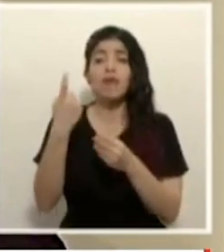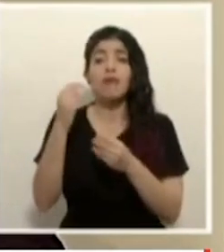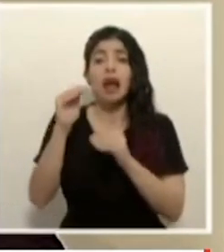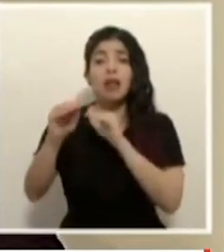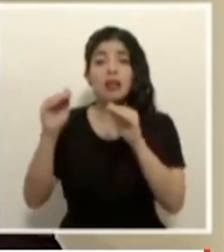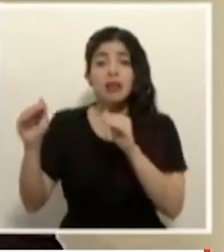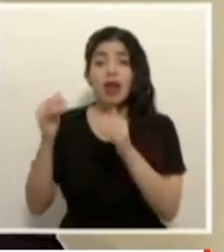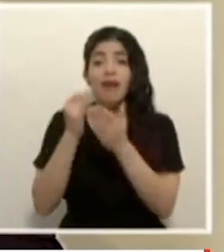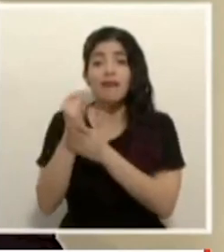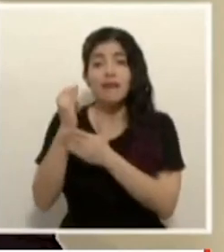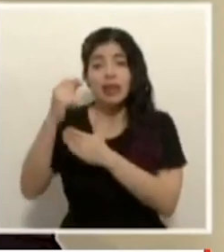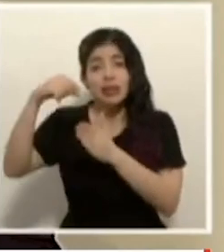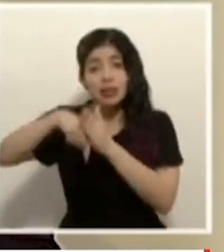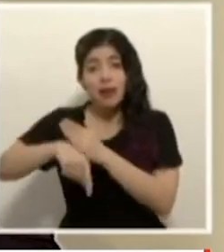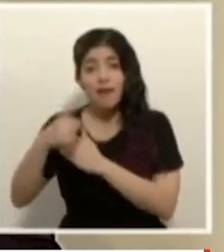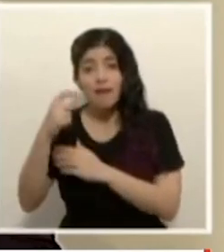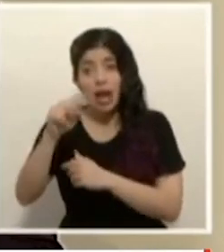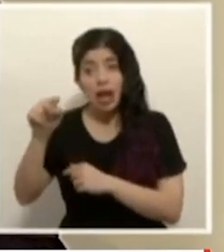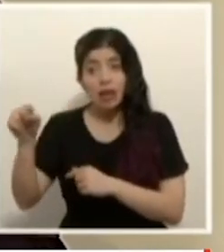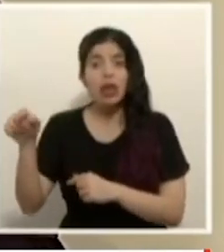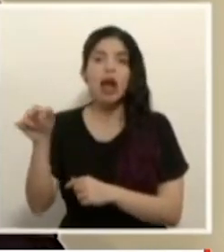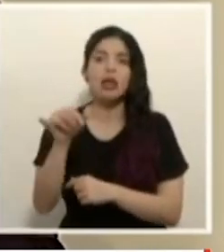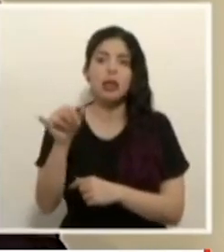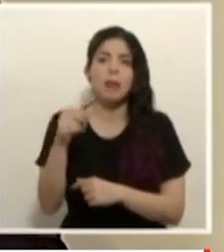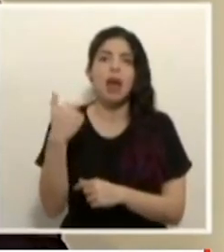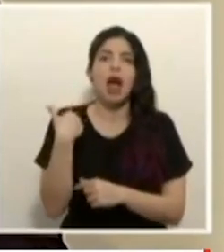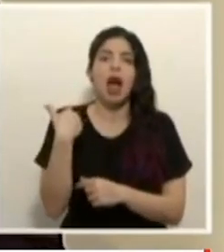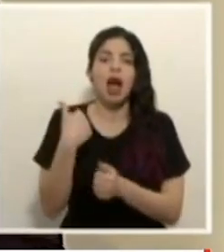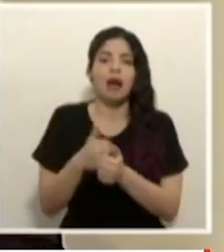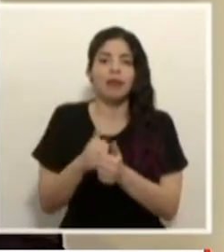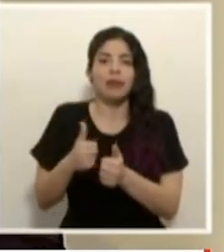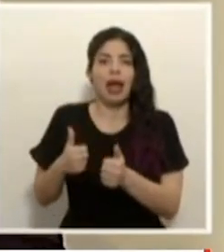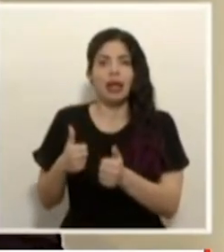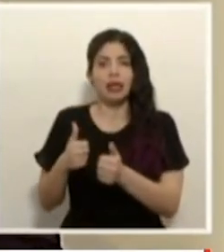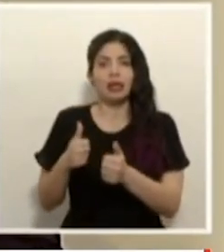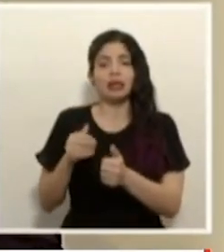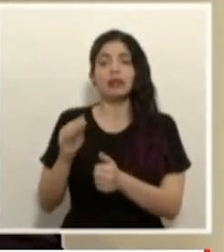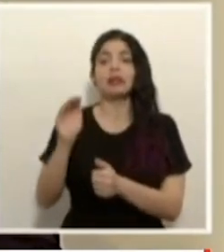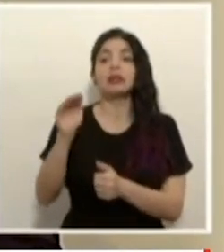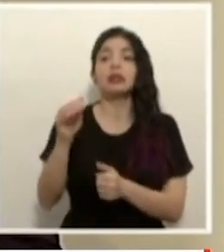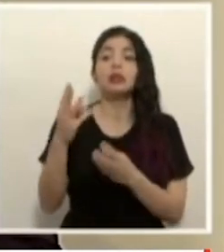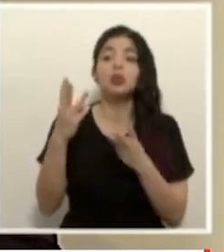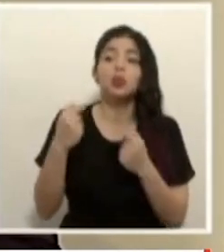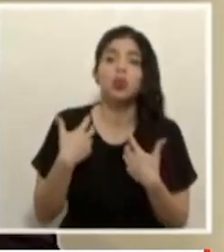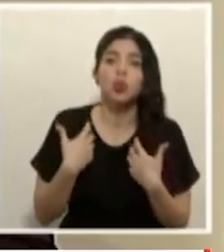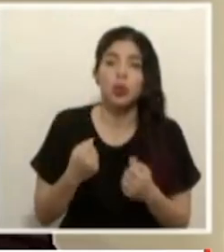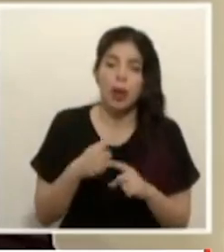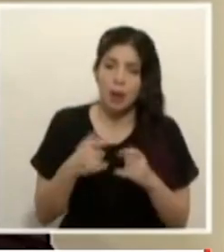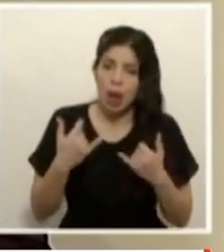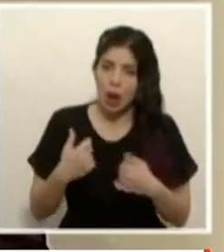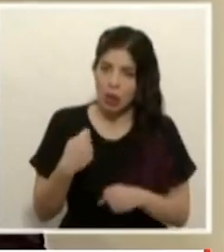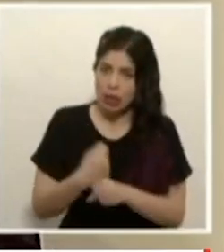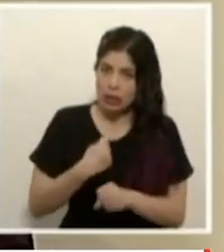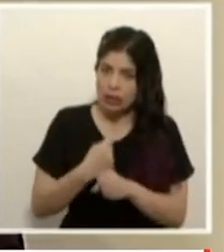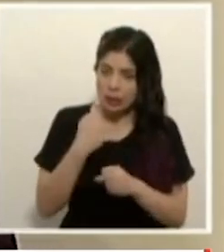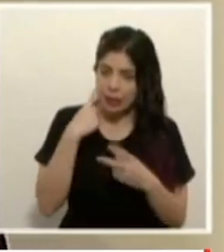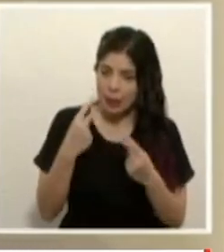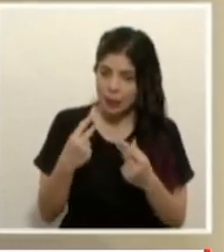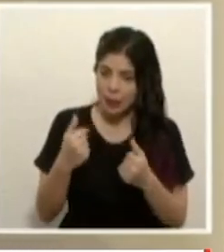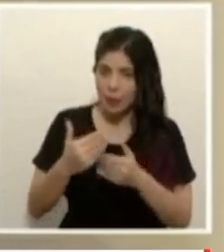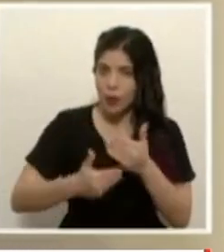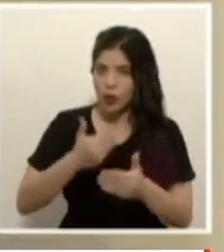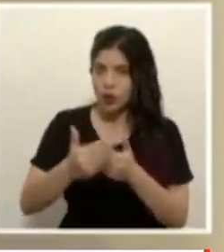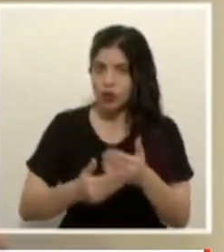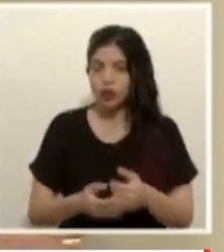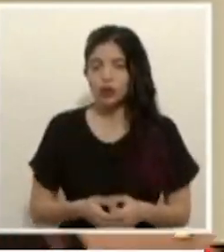investigación de los casos pues también ha habido un rezago en la notificación de los recuperados pero ya se están tomando las medidas para agilizar este proceso